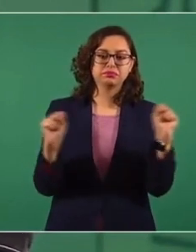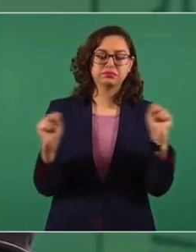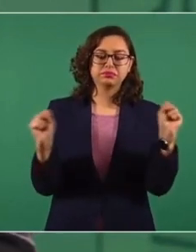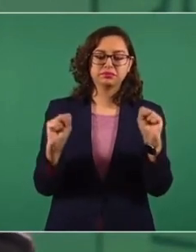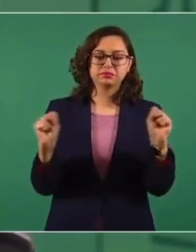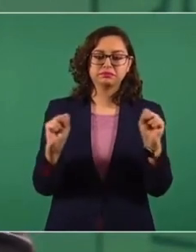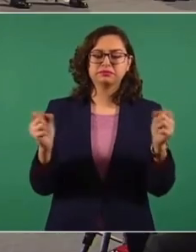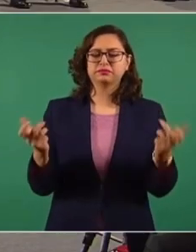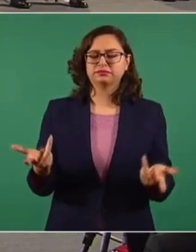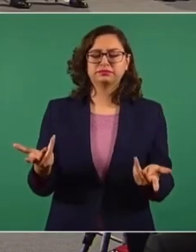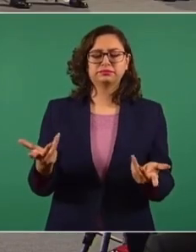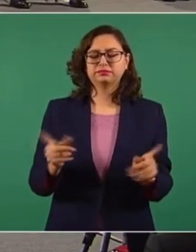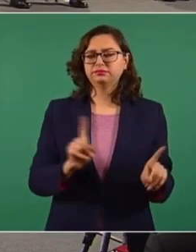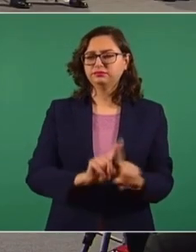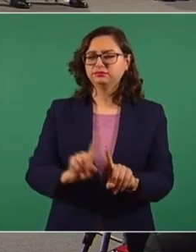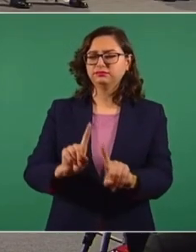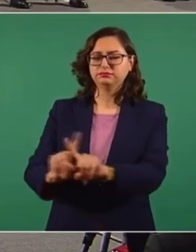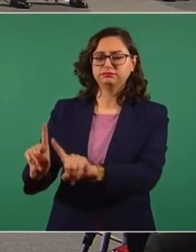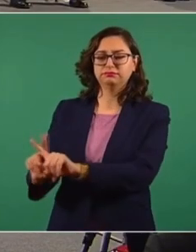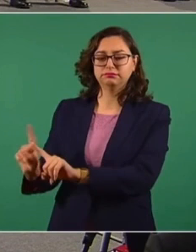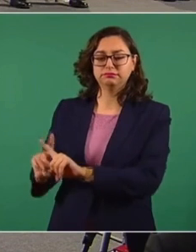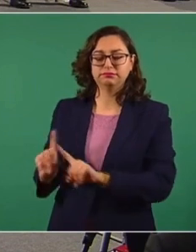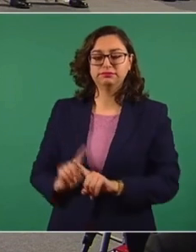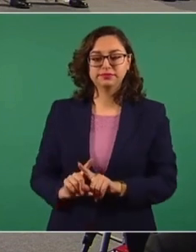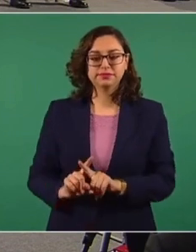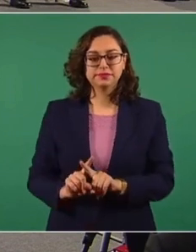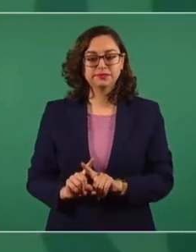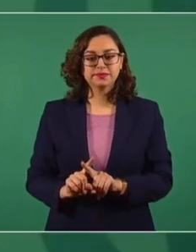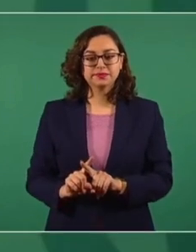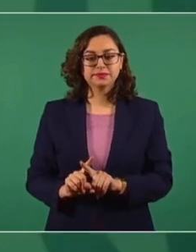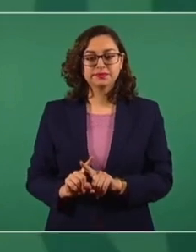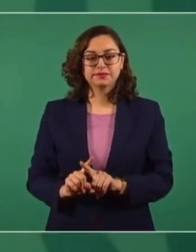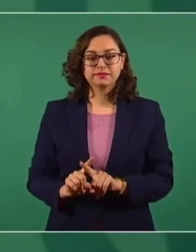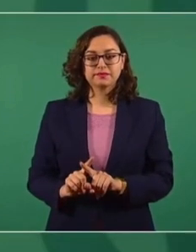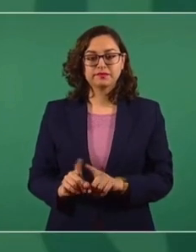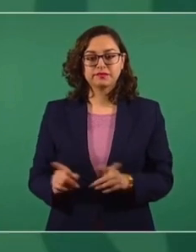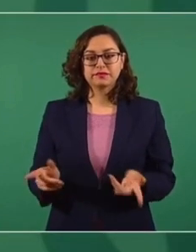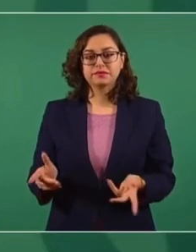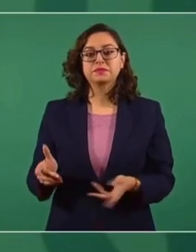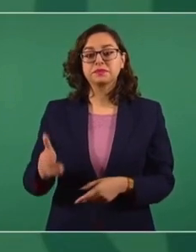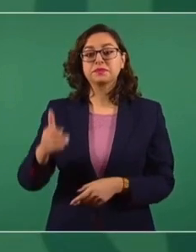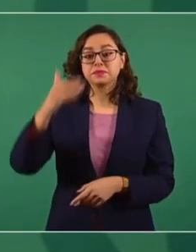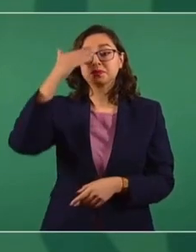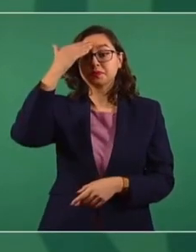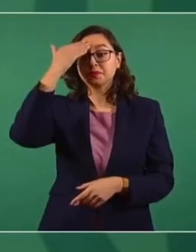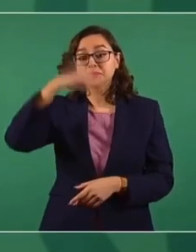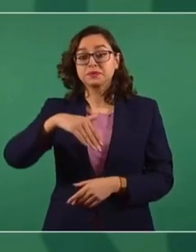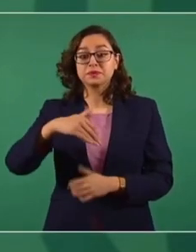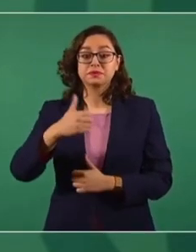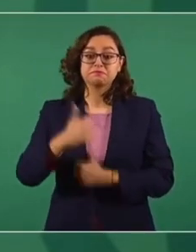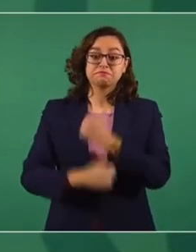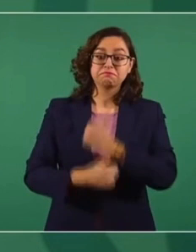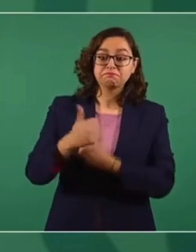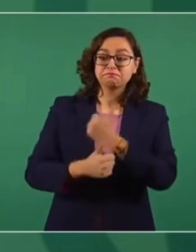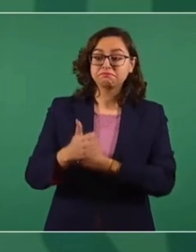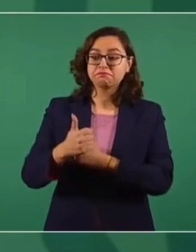pues saben de que es una competencia, a veces se